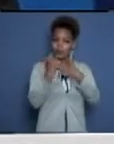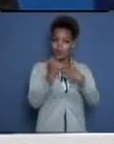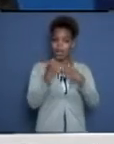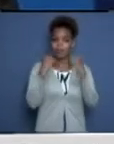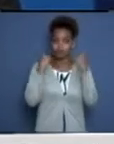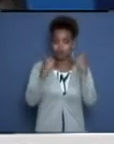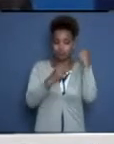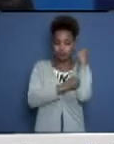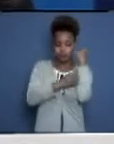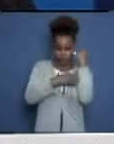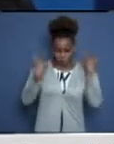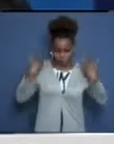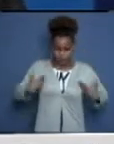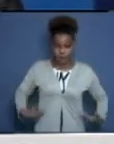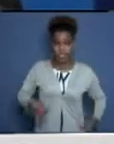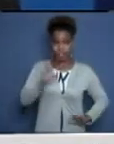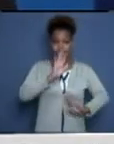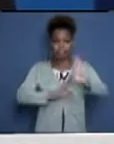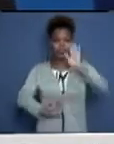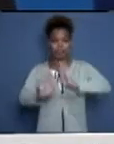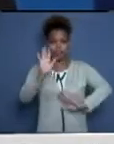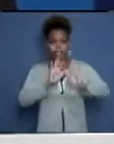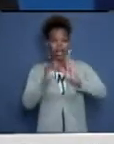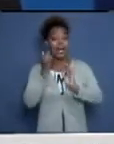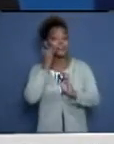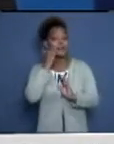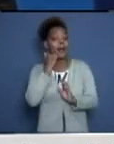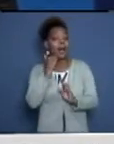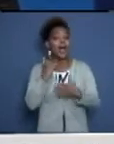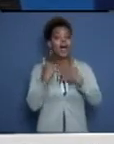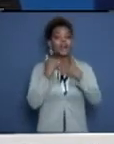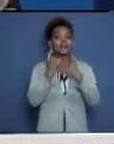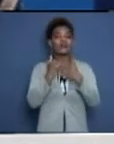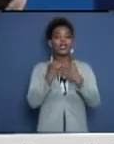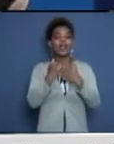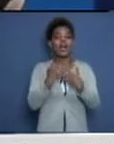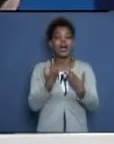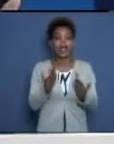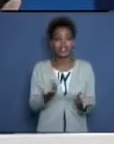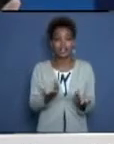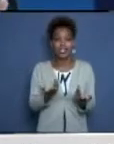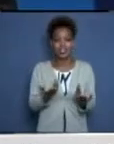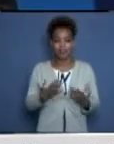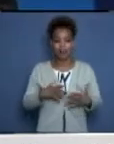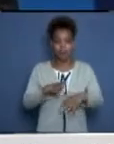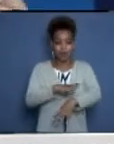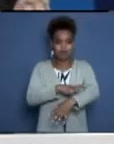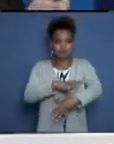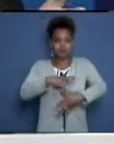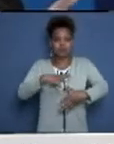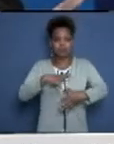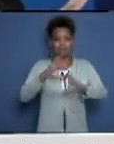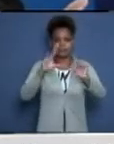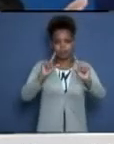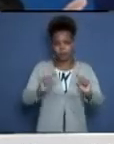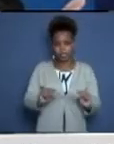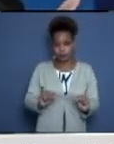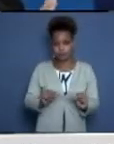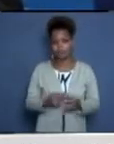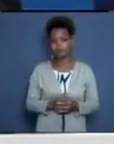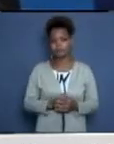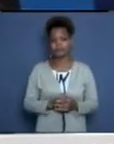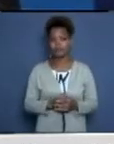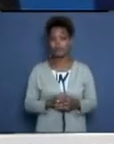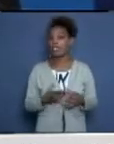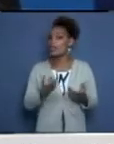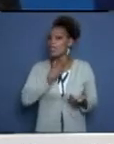disminuyen la respuesta inflamatoria asociada al virus. Entonces, aquellos alimentos que tengan un alto contenido en vitamina C